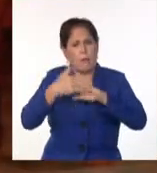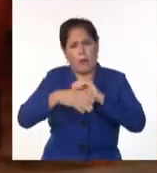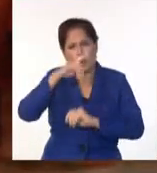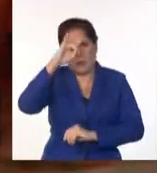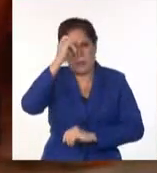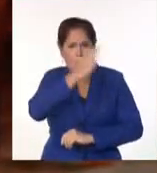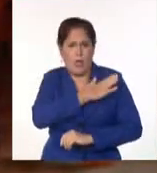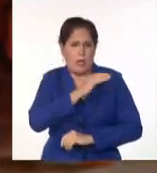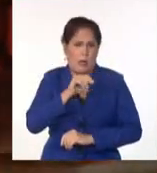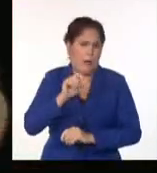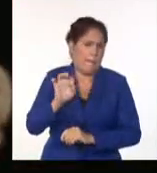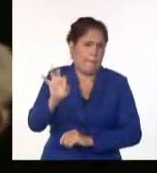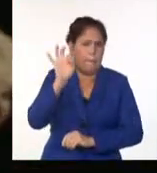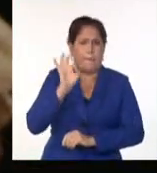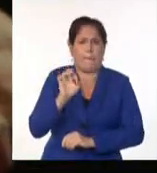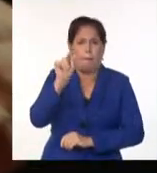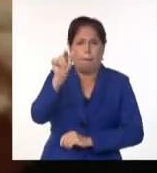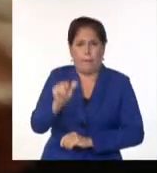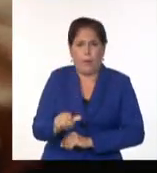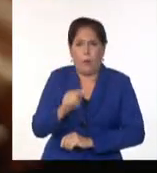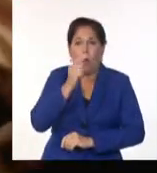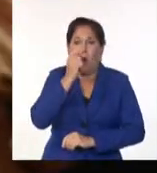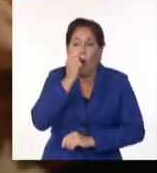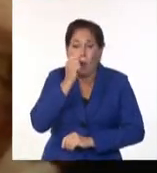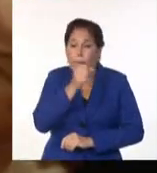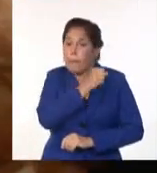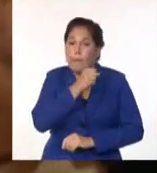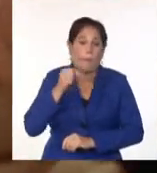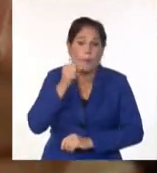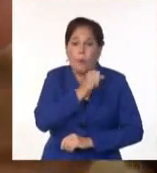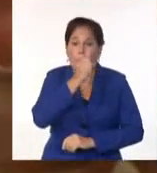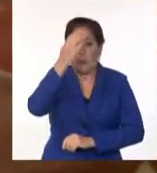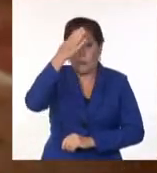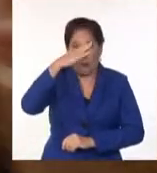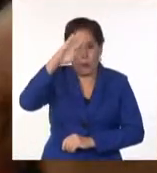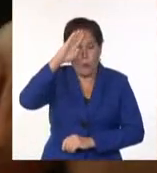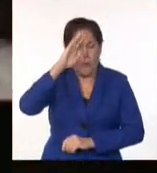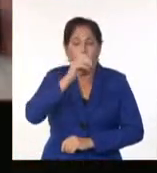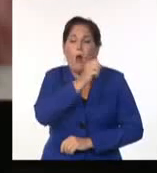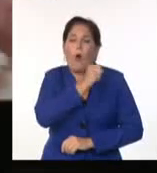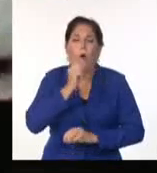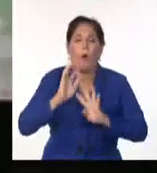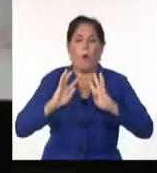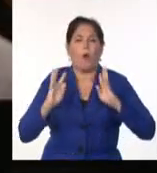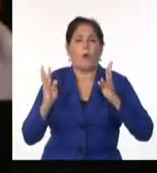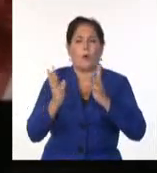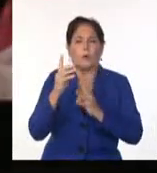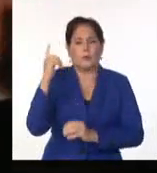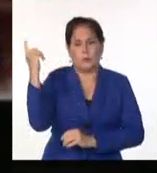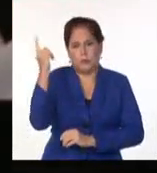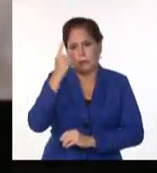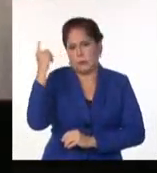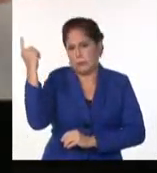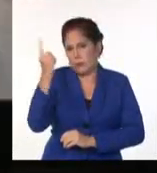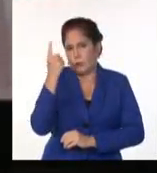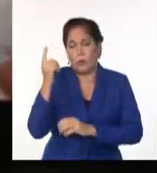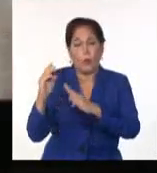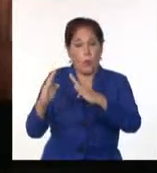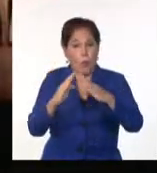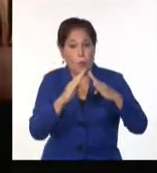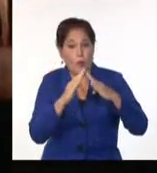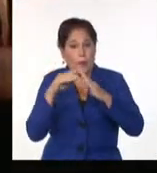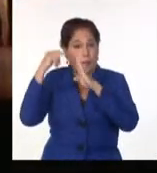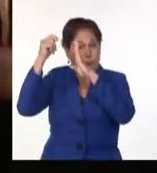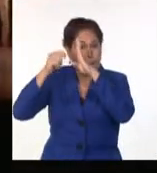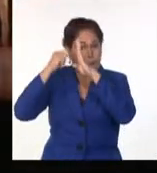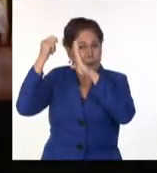especiales de Alejandro Falcón, el Coro Nacional de Cuba y la Orquesta Sinfónica Nacional. Estrena en Comunidad La Película,